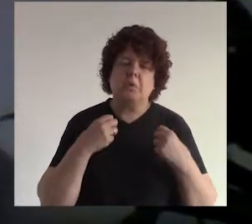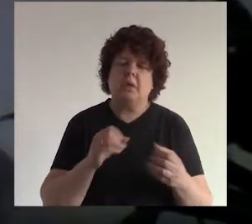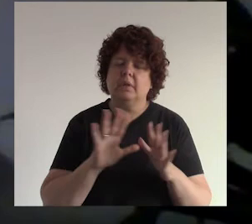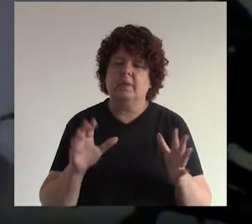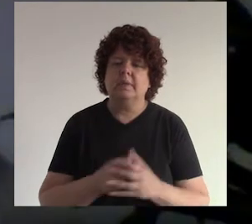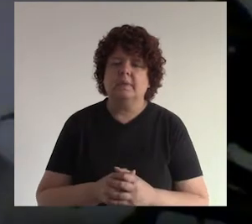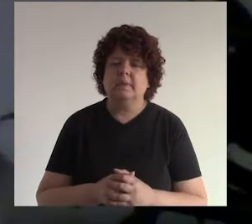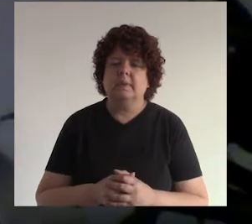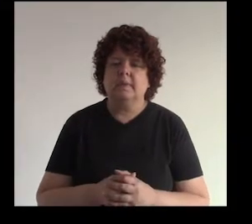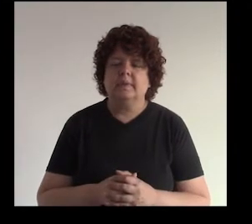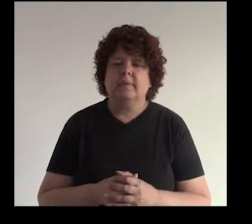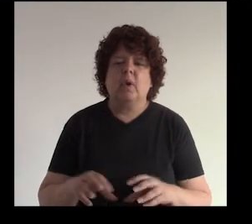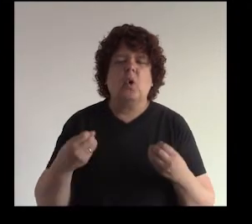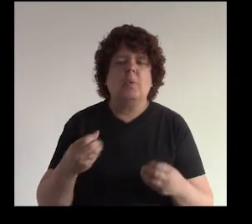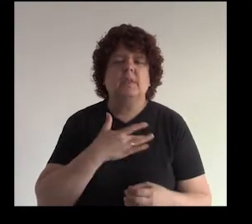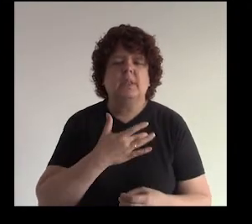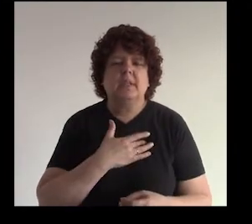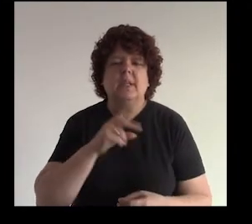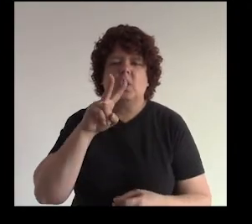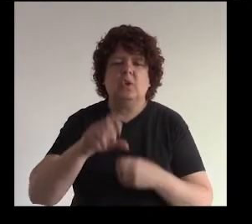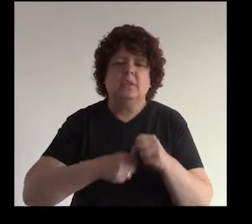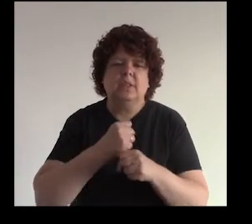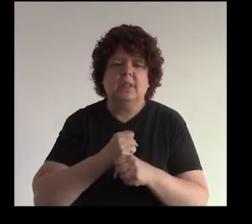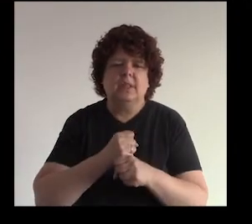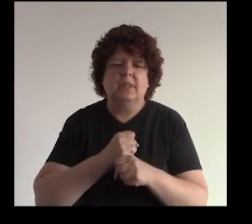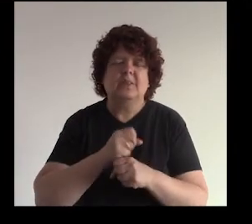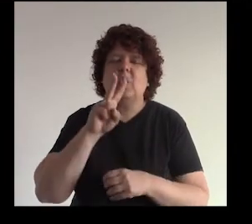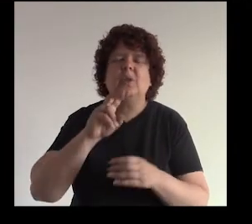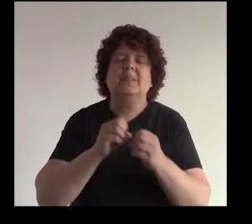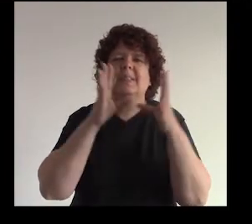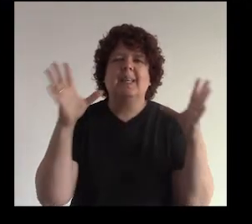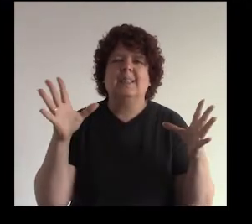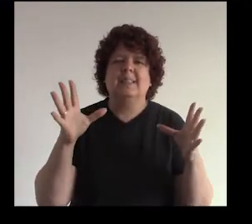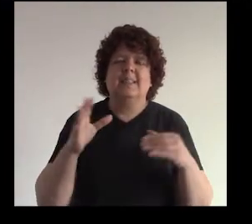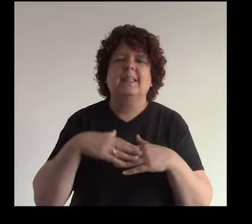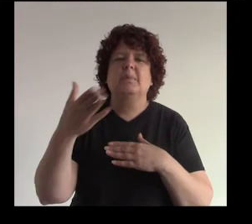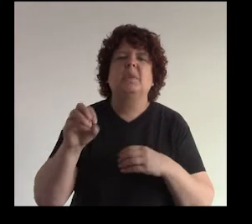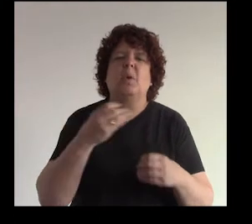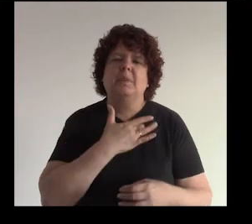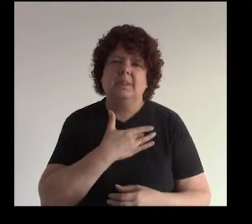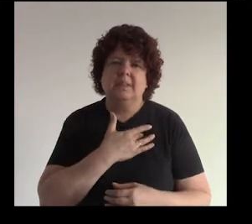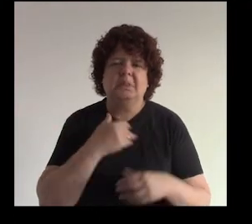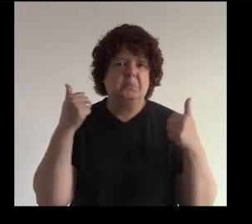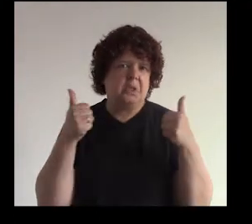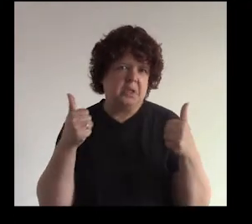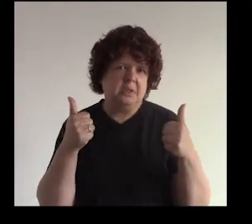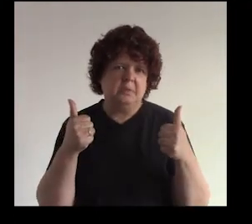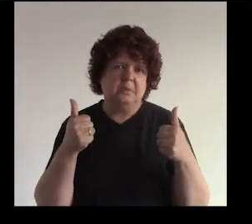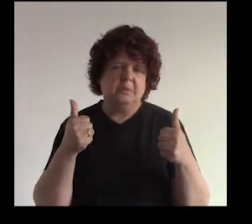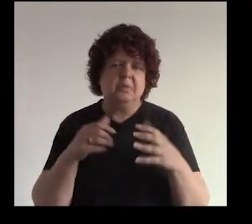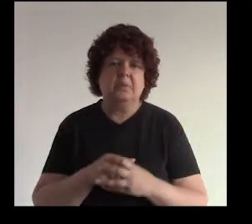pasar ¿y cómo te sientes tú cuando después de esos dos días te calma el dolor cuando te duele el dedo? ¿cómo te sientes?